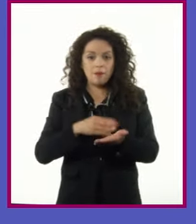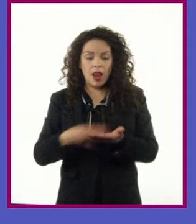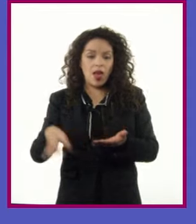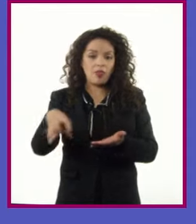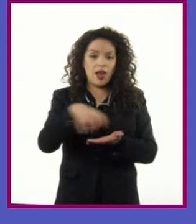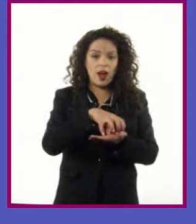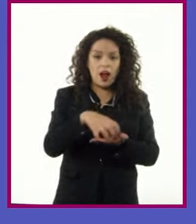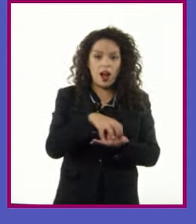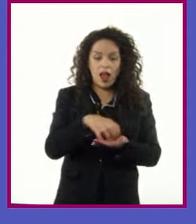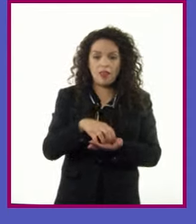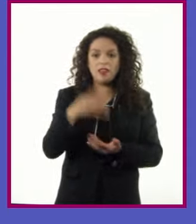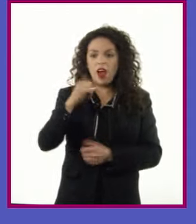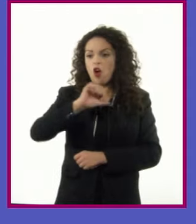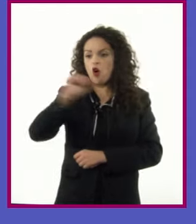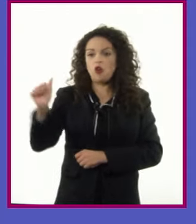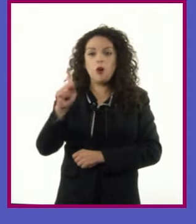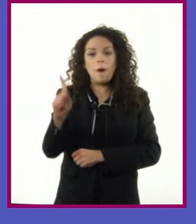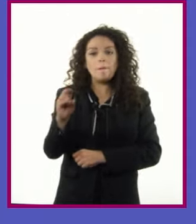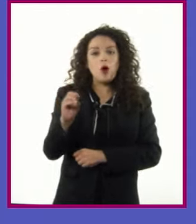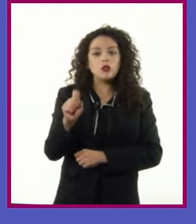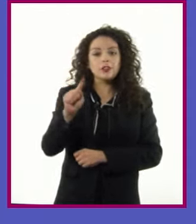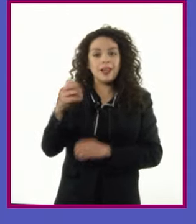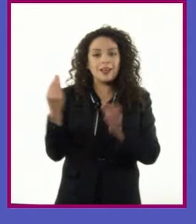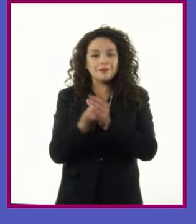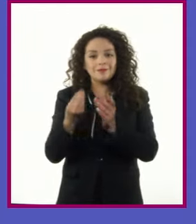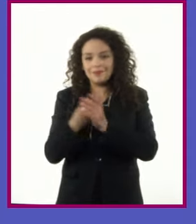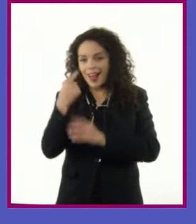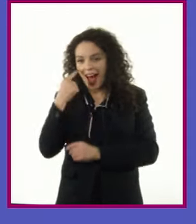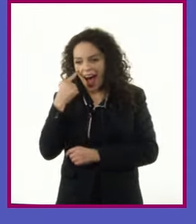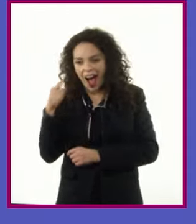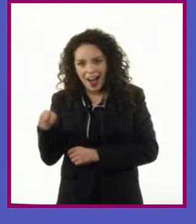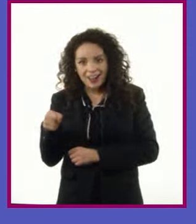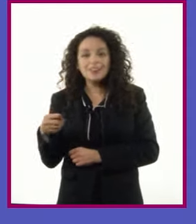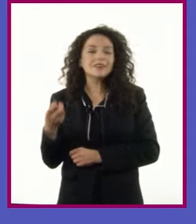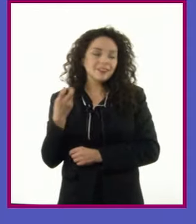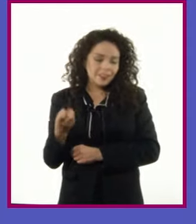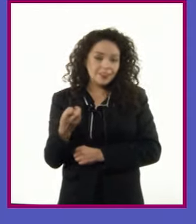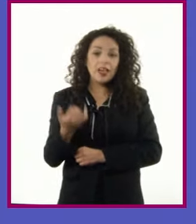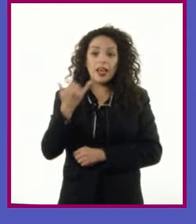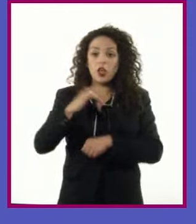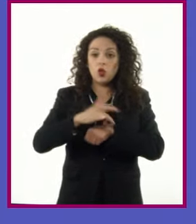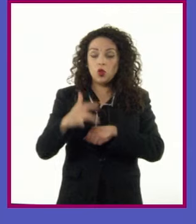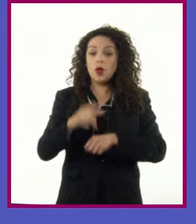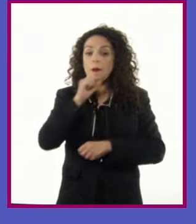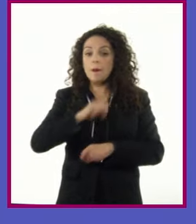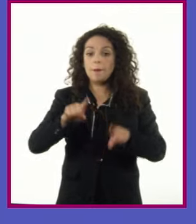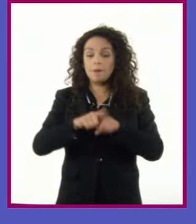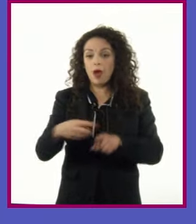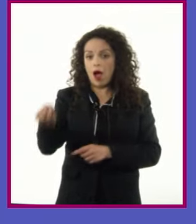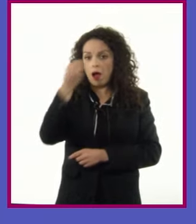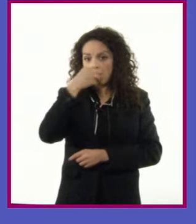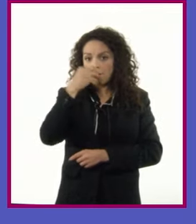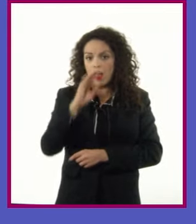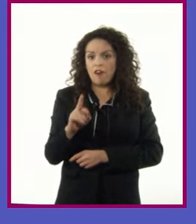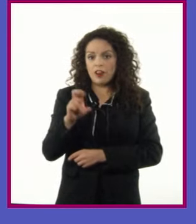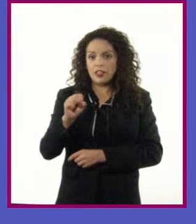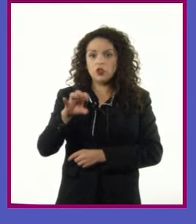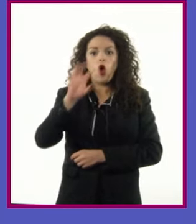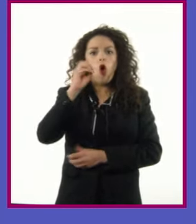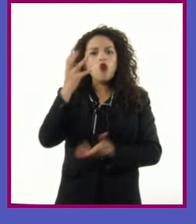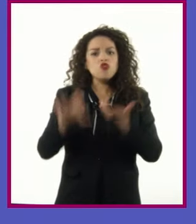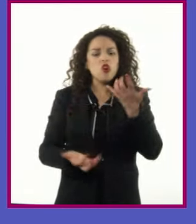gelatinas y otros postres Por supuesto, las tunas también se consumen frescas o cocidas